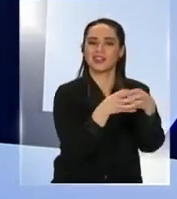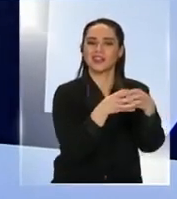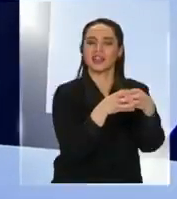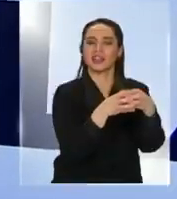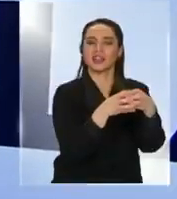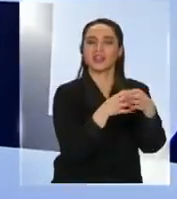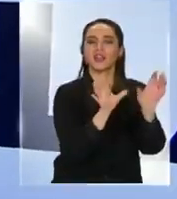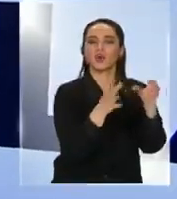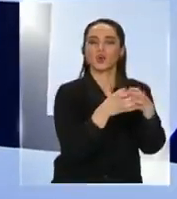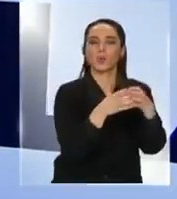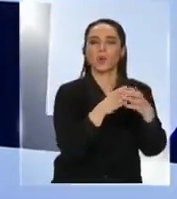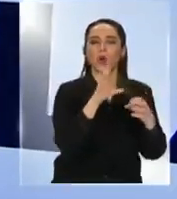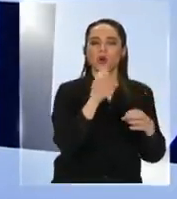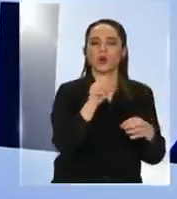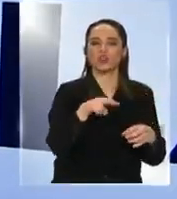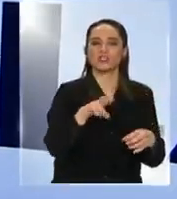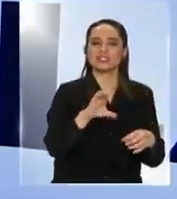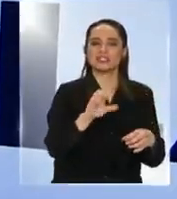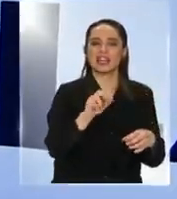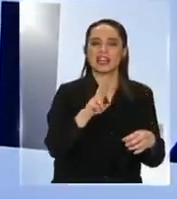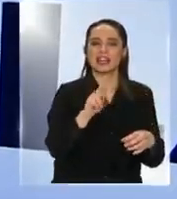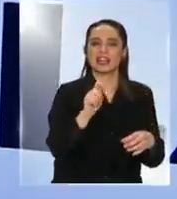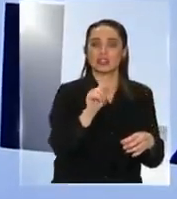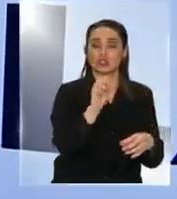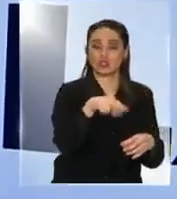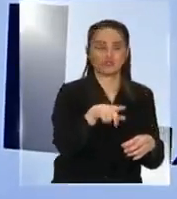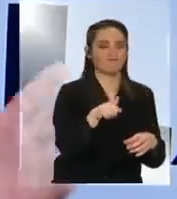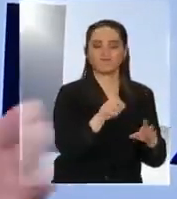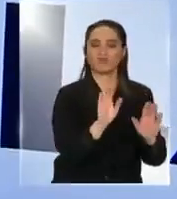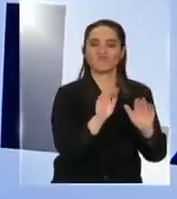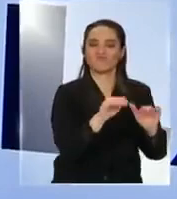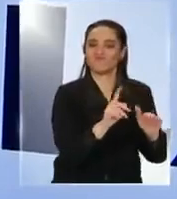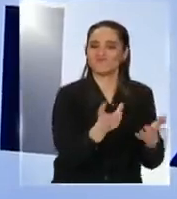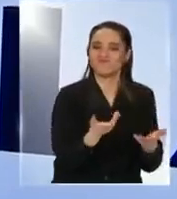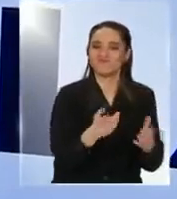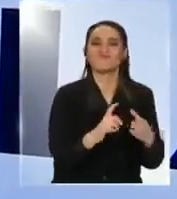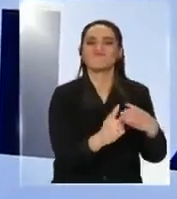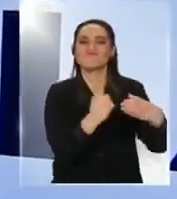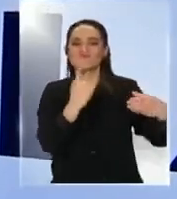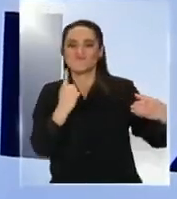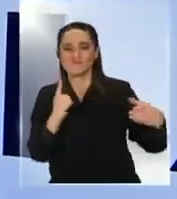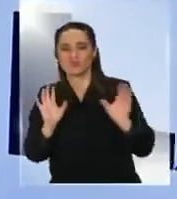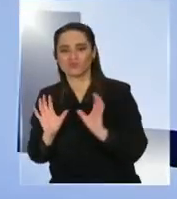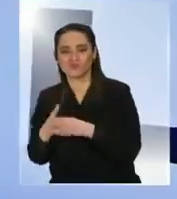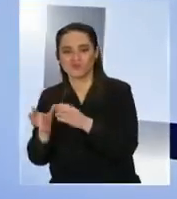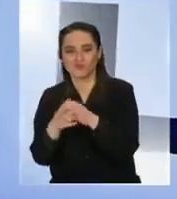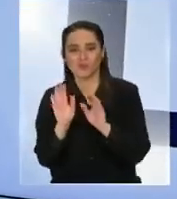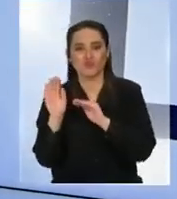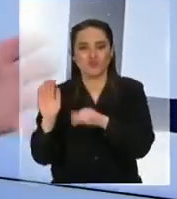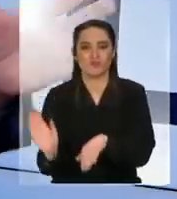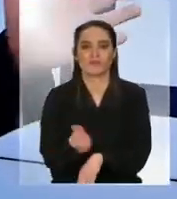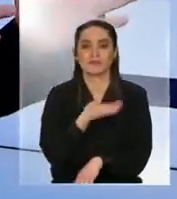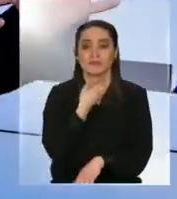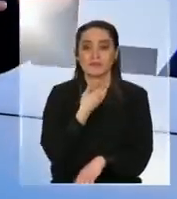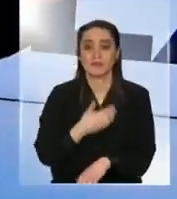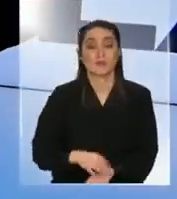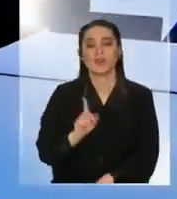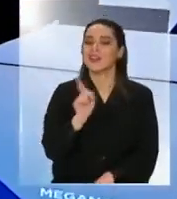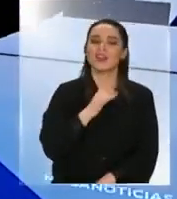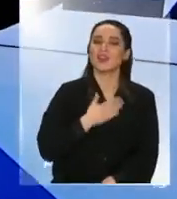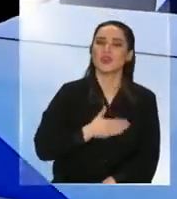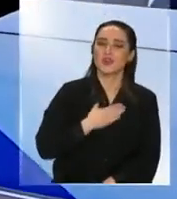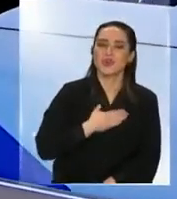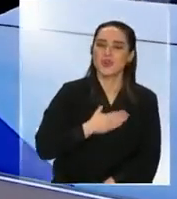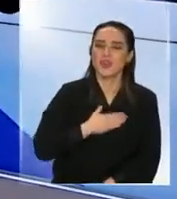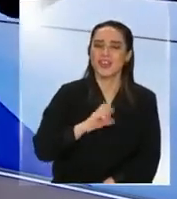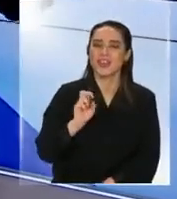concentración porque una de las cosas que Chile dejó muy en claro en los últimos dos años es que no quieren un segundo gobierno de derecha pero tampoco quieren volver a los tiempos de